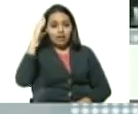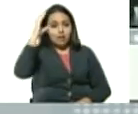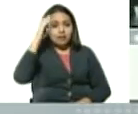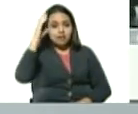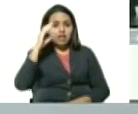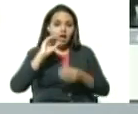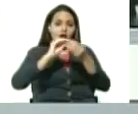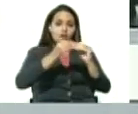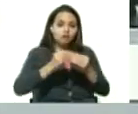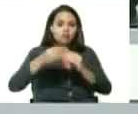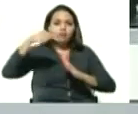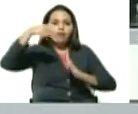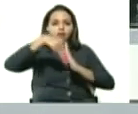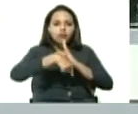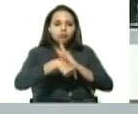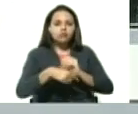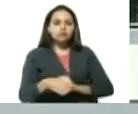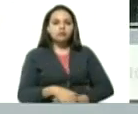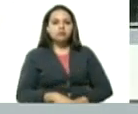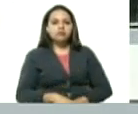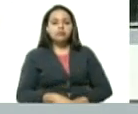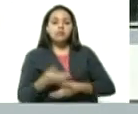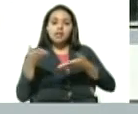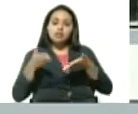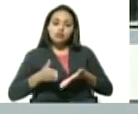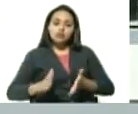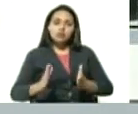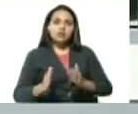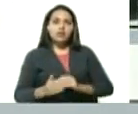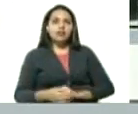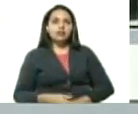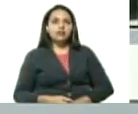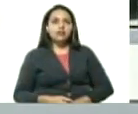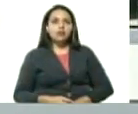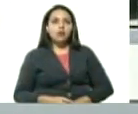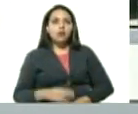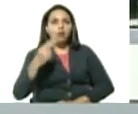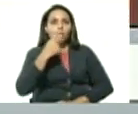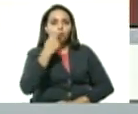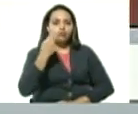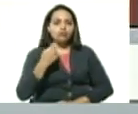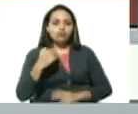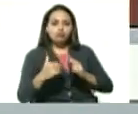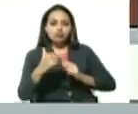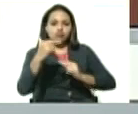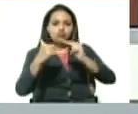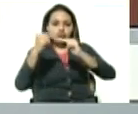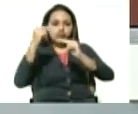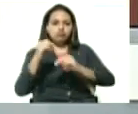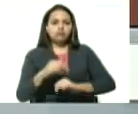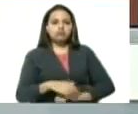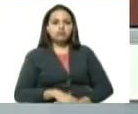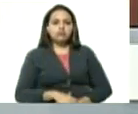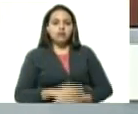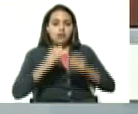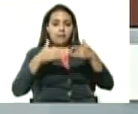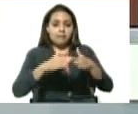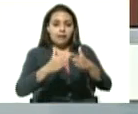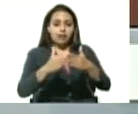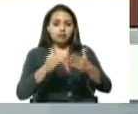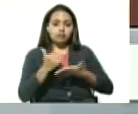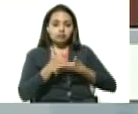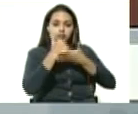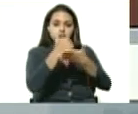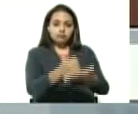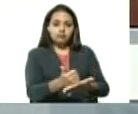reparación profunda nacional y de construcción de las naves que van a servir bueno